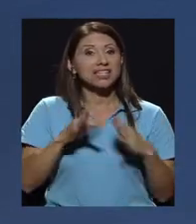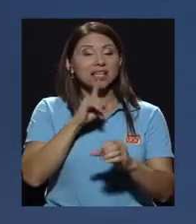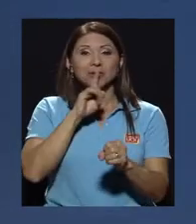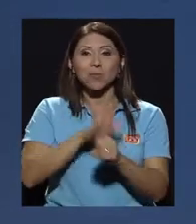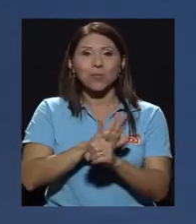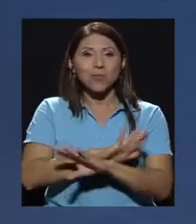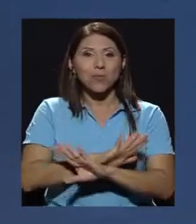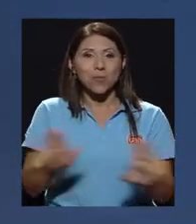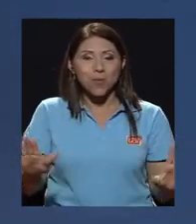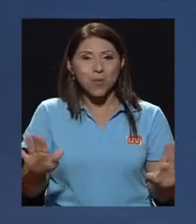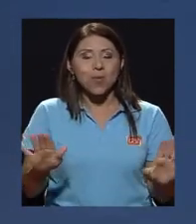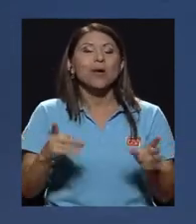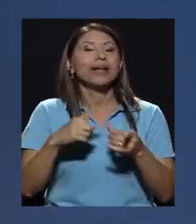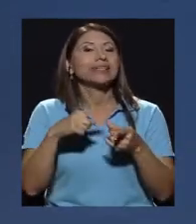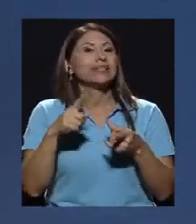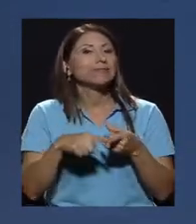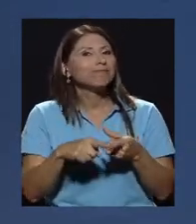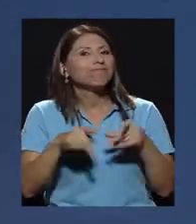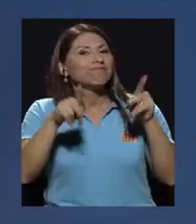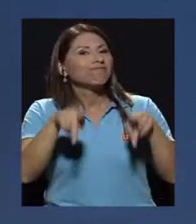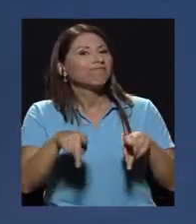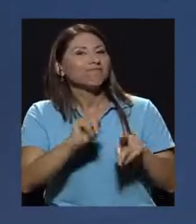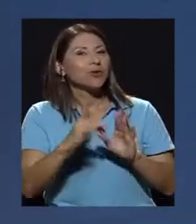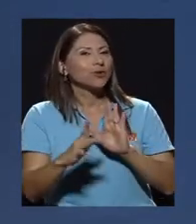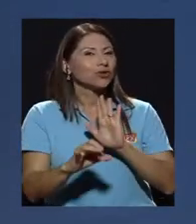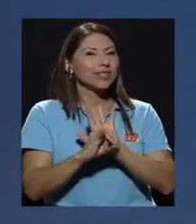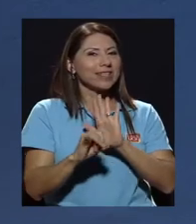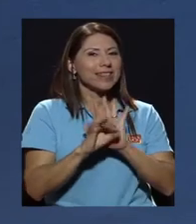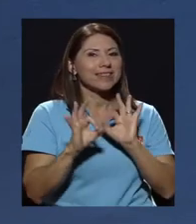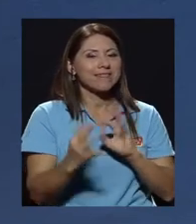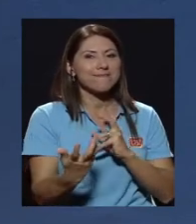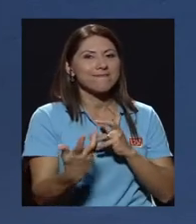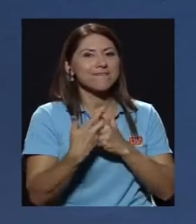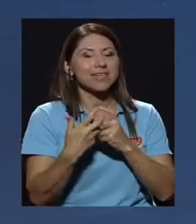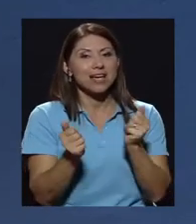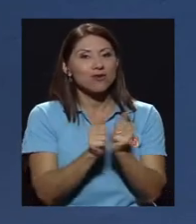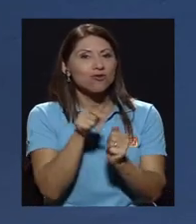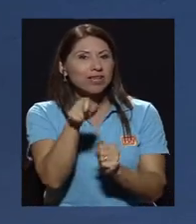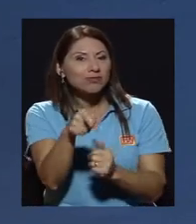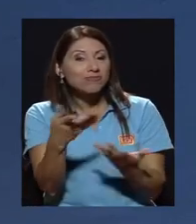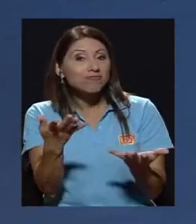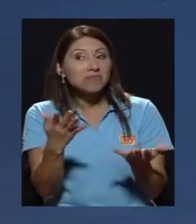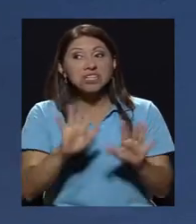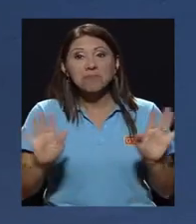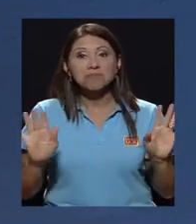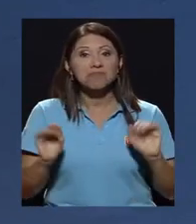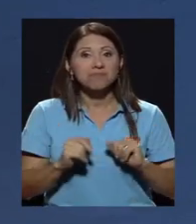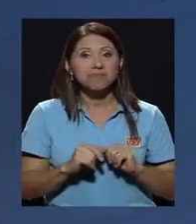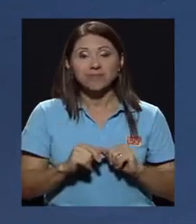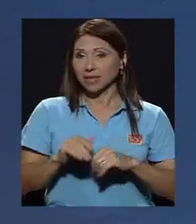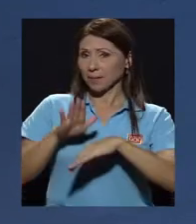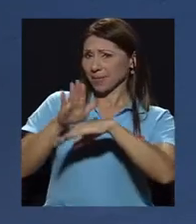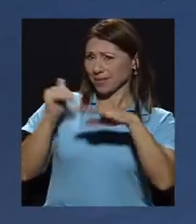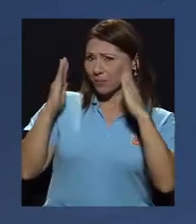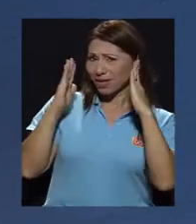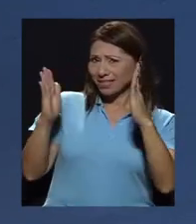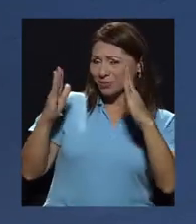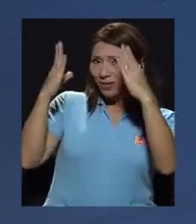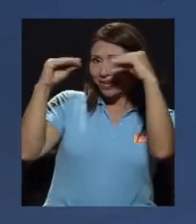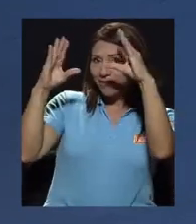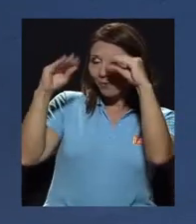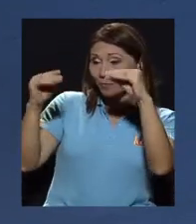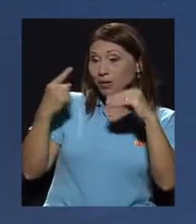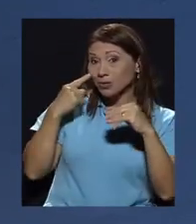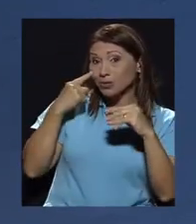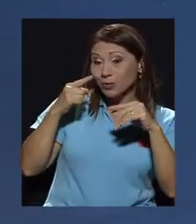con eso, ¿verdad? Entonces, no se identifica plenamente con esa causa y ya, pasa desapercibido Me llamó mucho la atención en el informe cuando